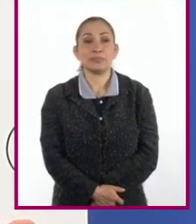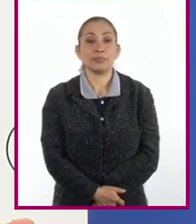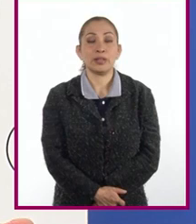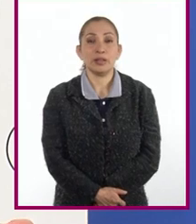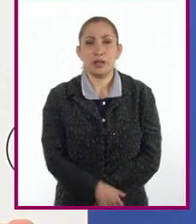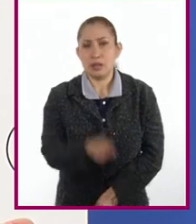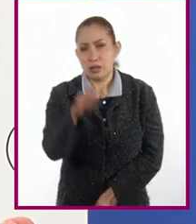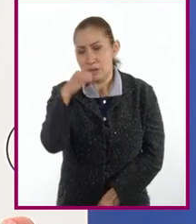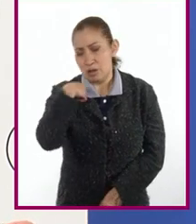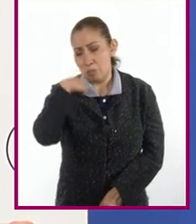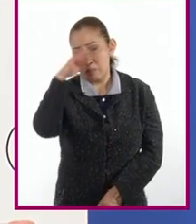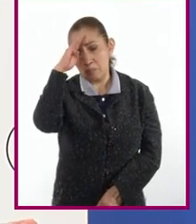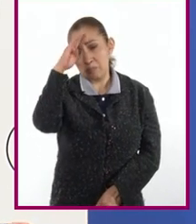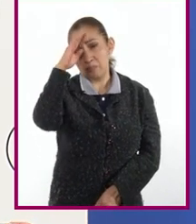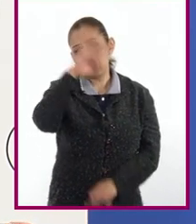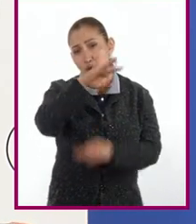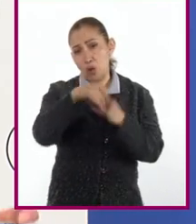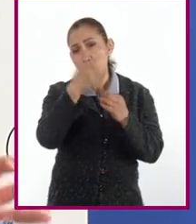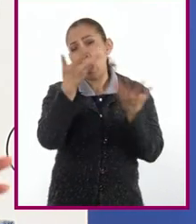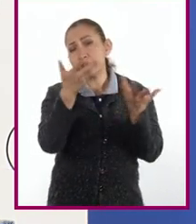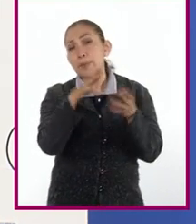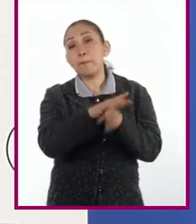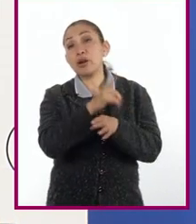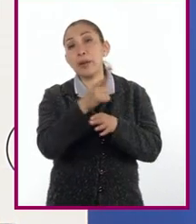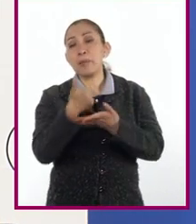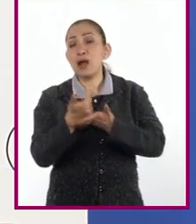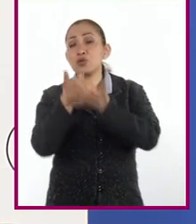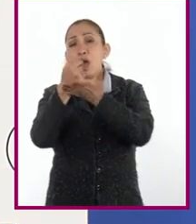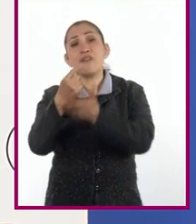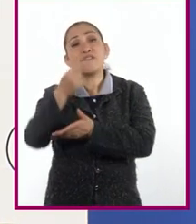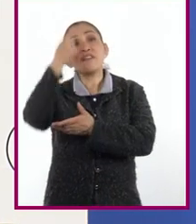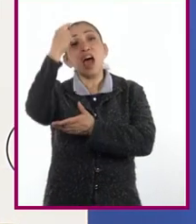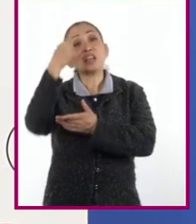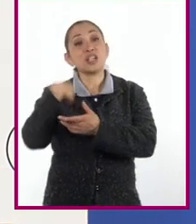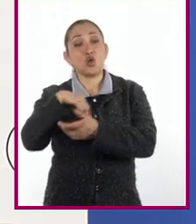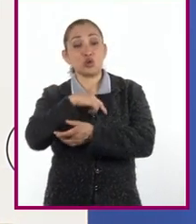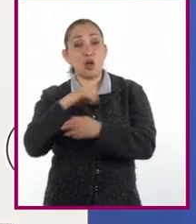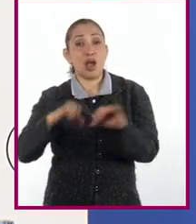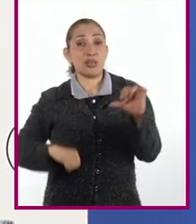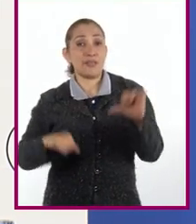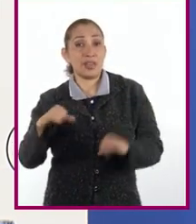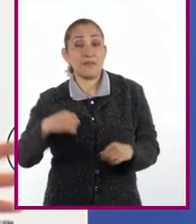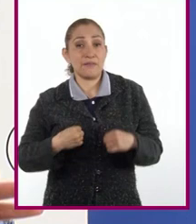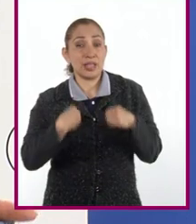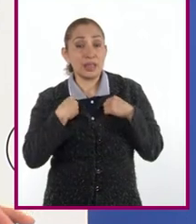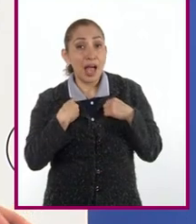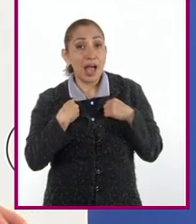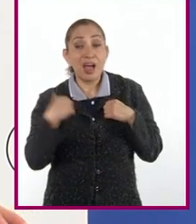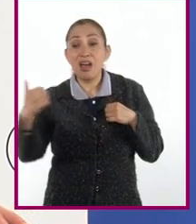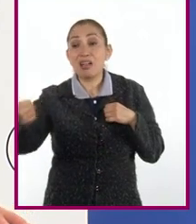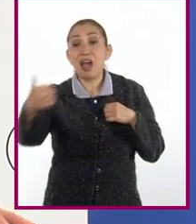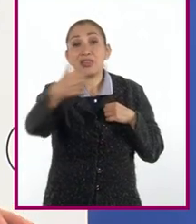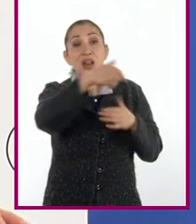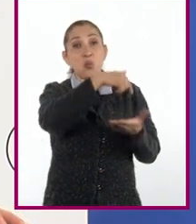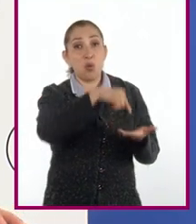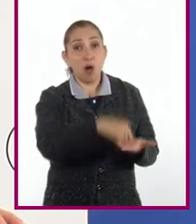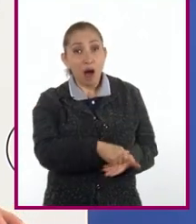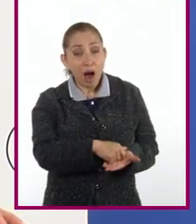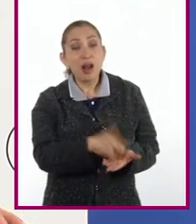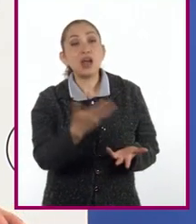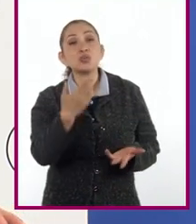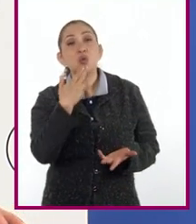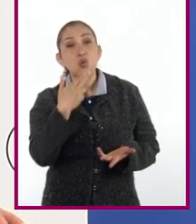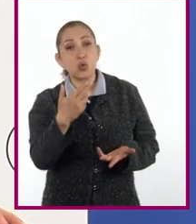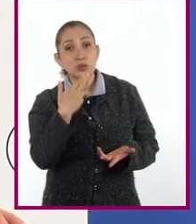Pienso que todo esto se genera para facilitar todas nuestras actividades. En cada uno de estos espacios se